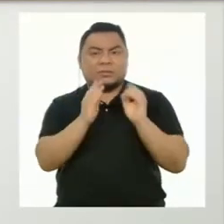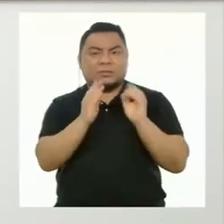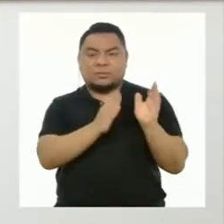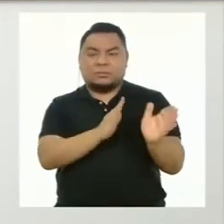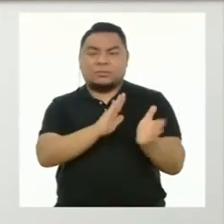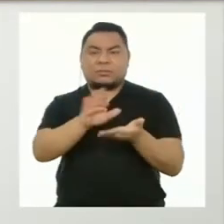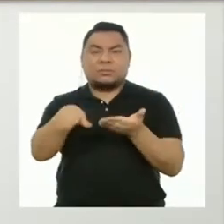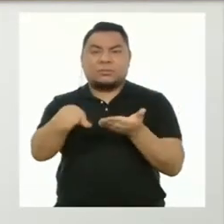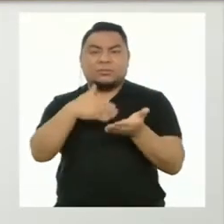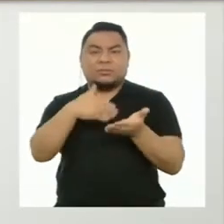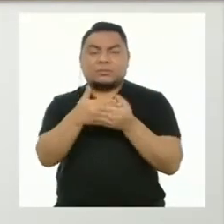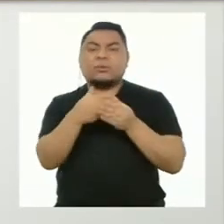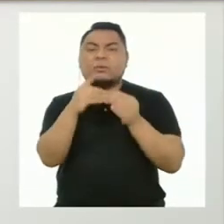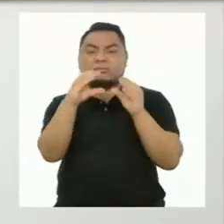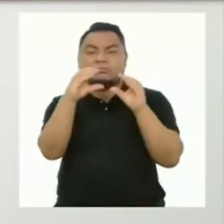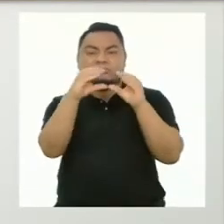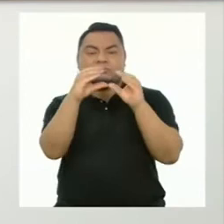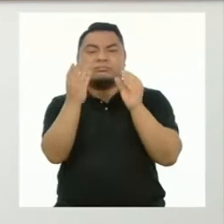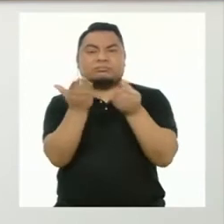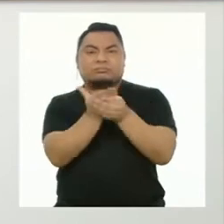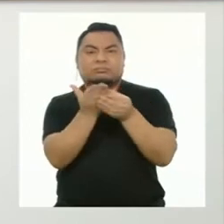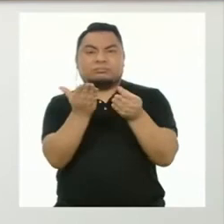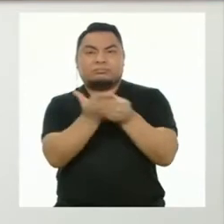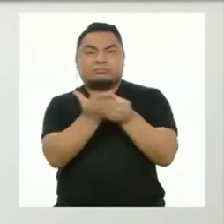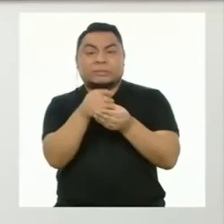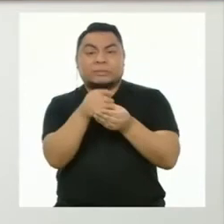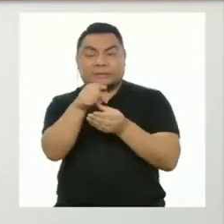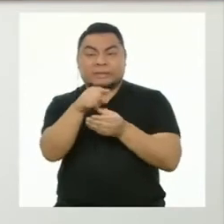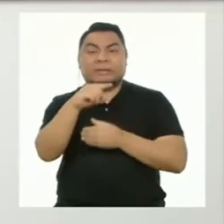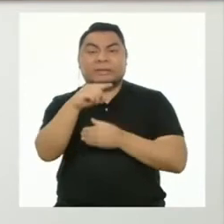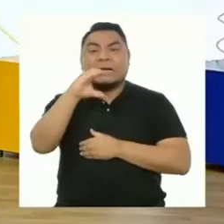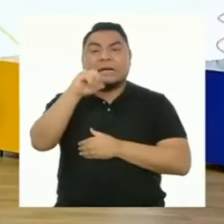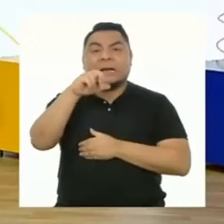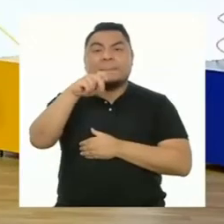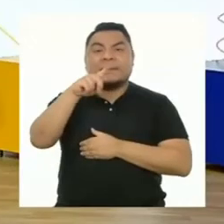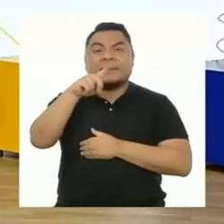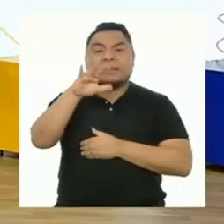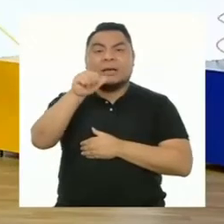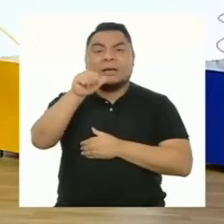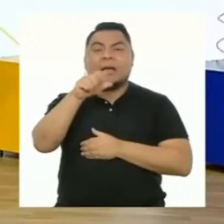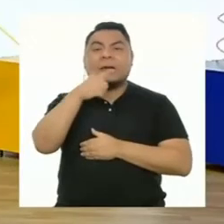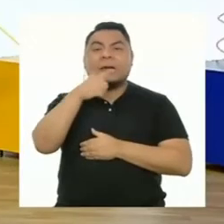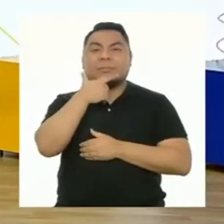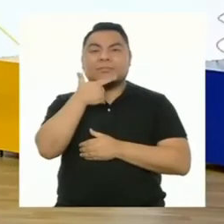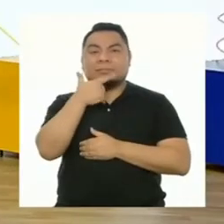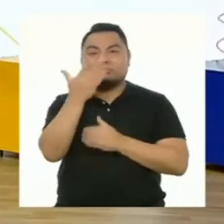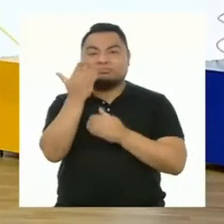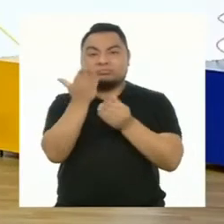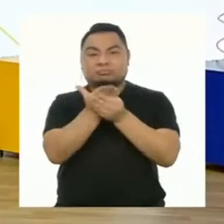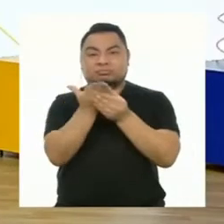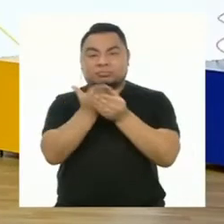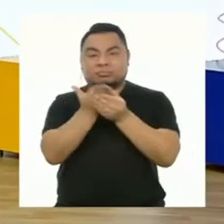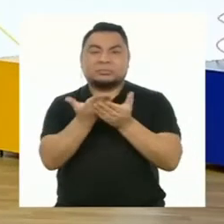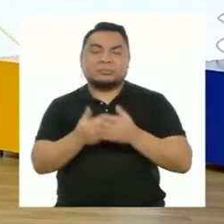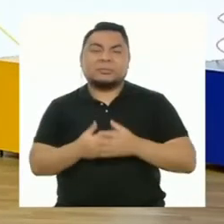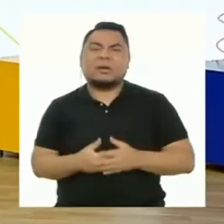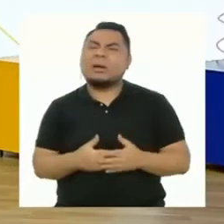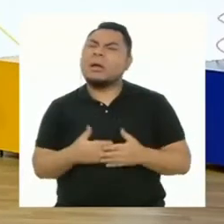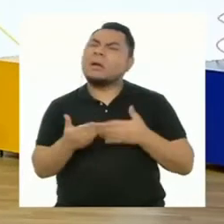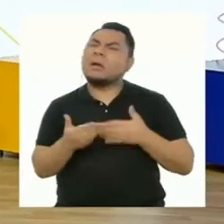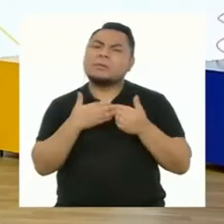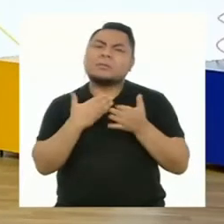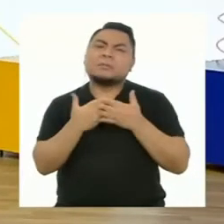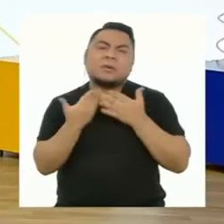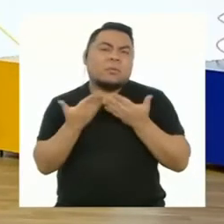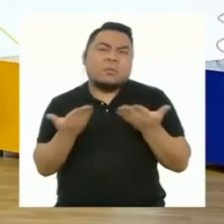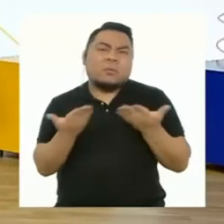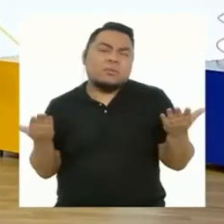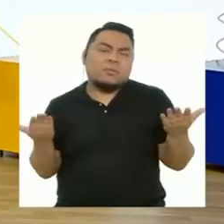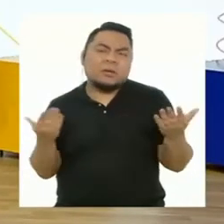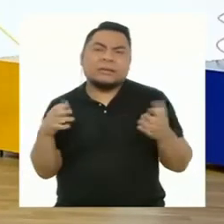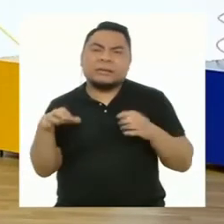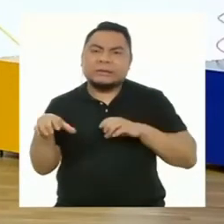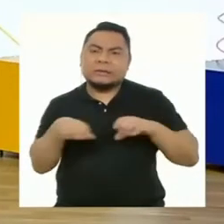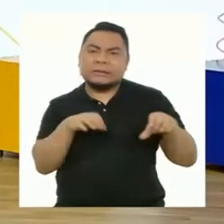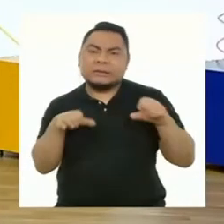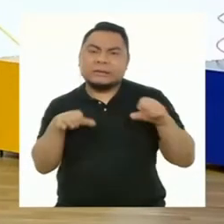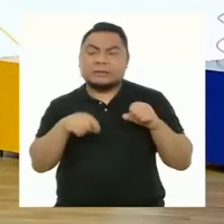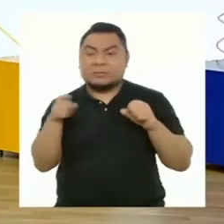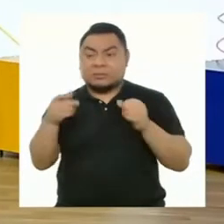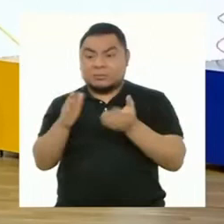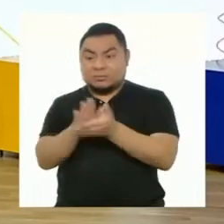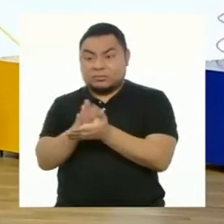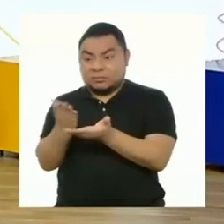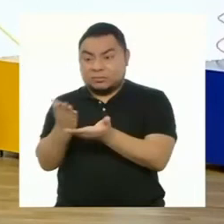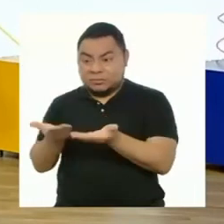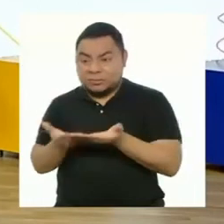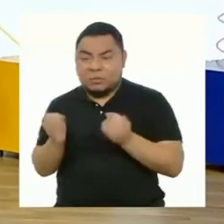productos en una carpeta creada en el dispositivo que usemos. Entonces, realmente no importa el material del cual esté hecho, o si es